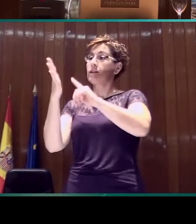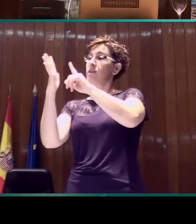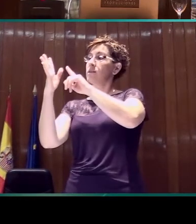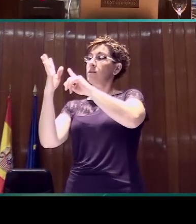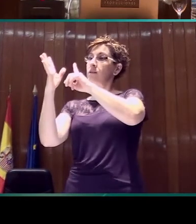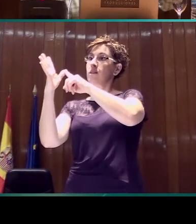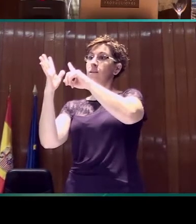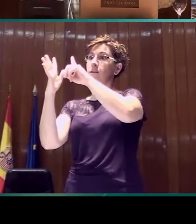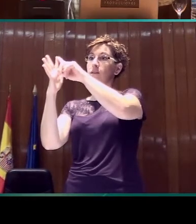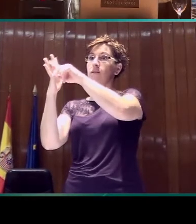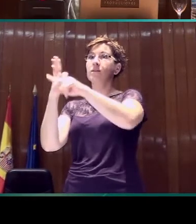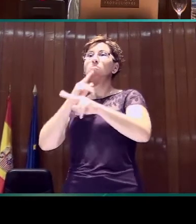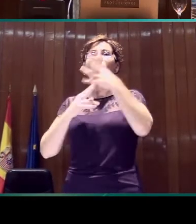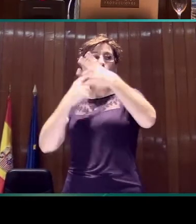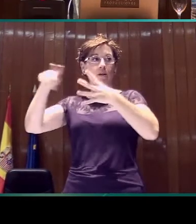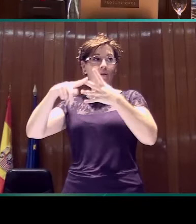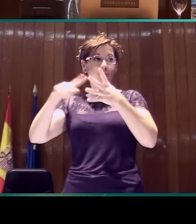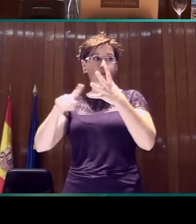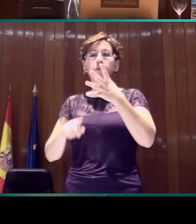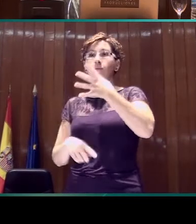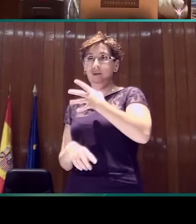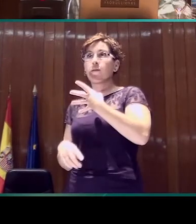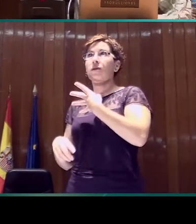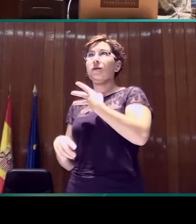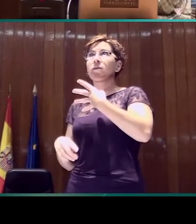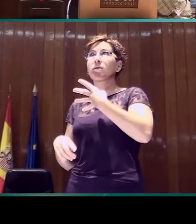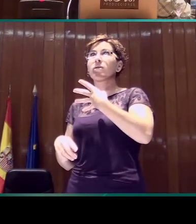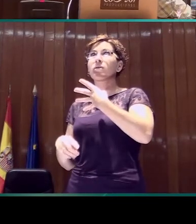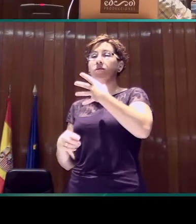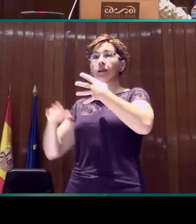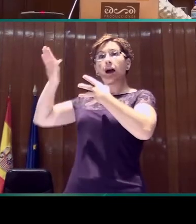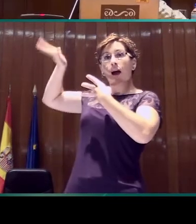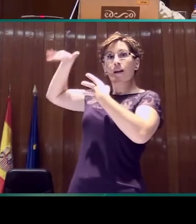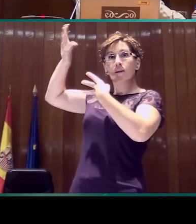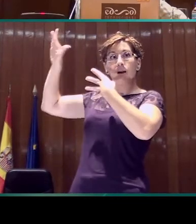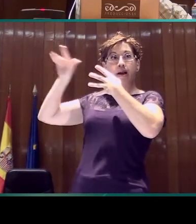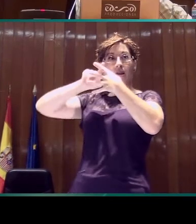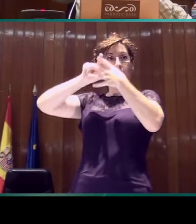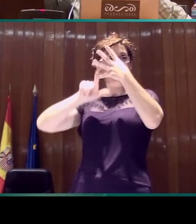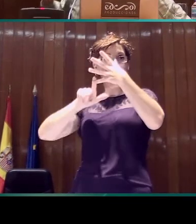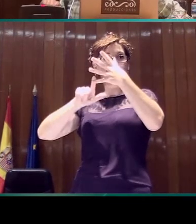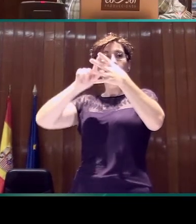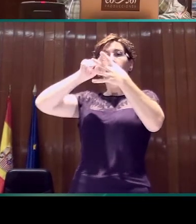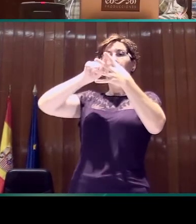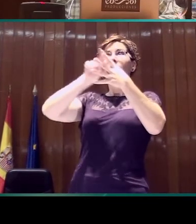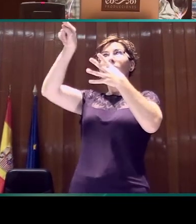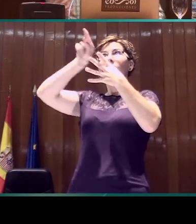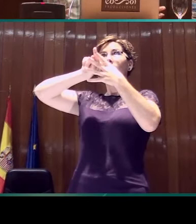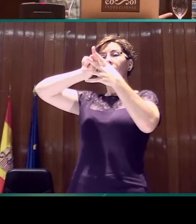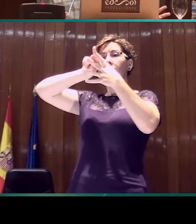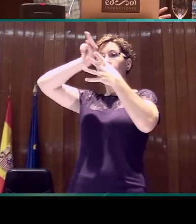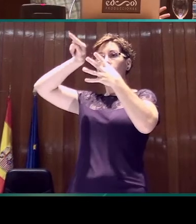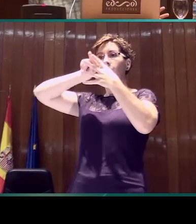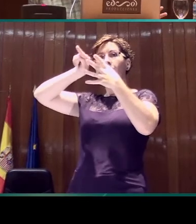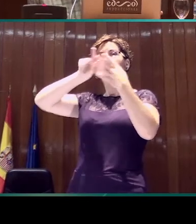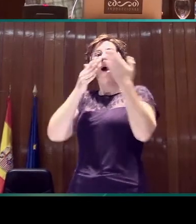elementos. La integración de estos dos espacios que tenéis arriba hace que surja este espacio que tenéis más abajo que sería el espacio de mezcla, el que